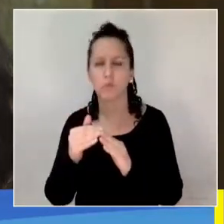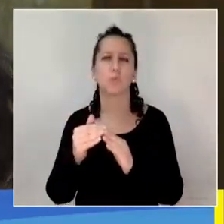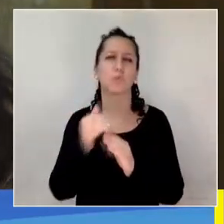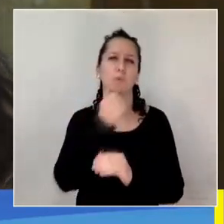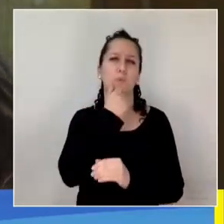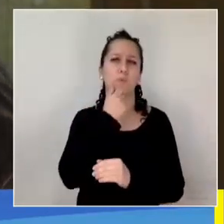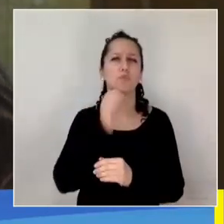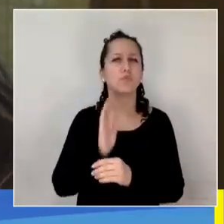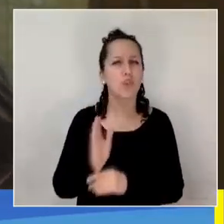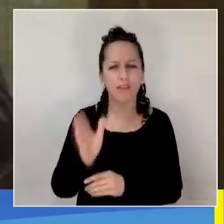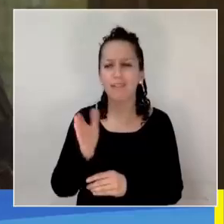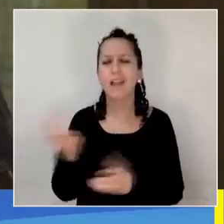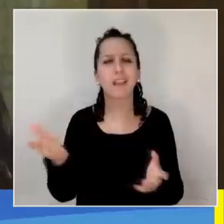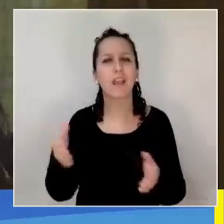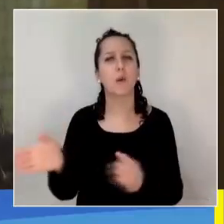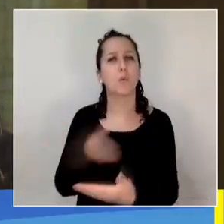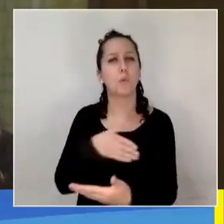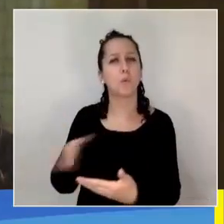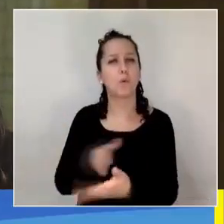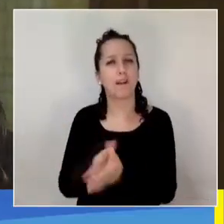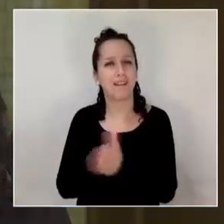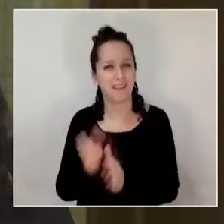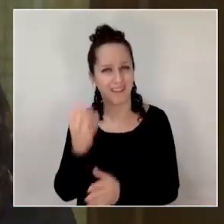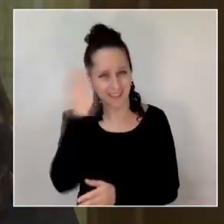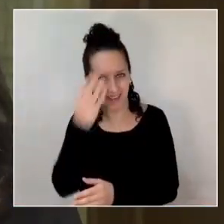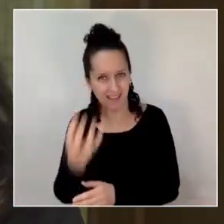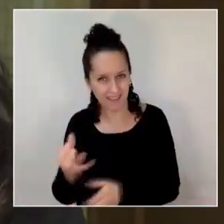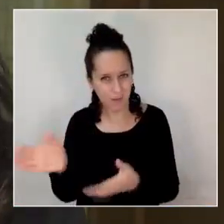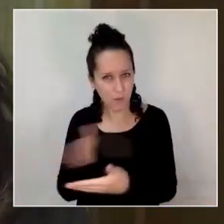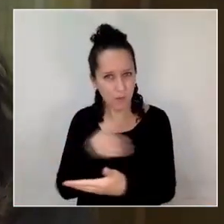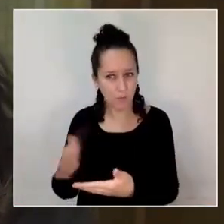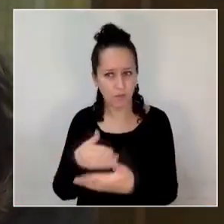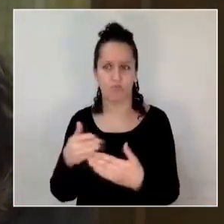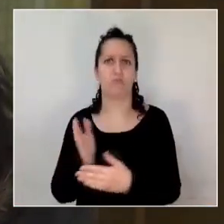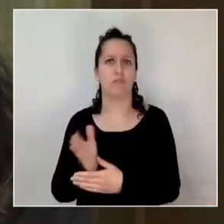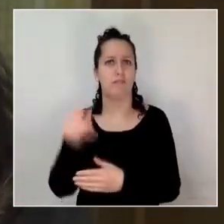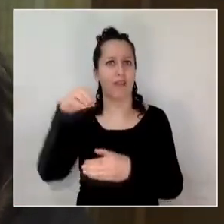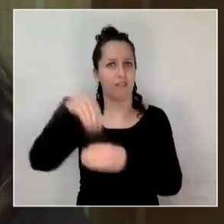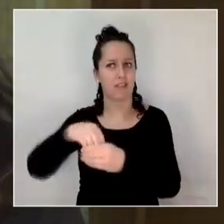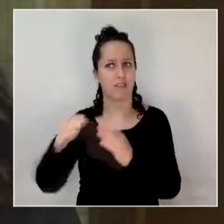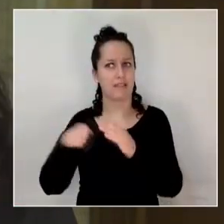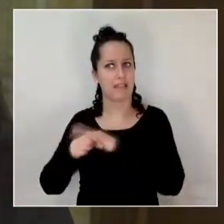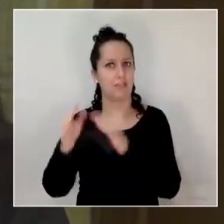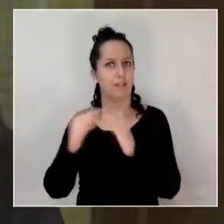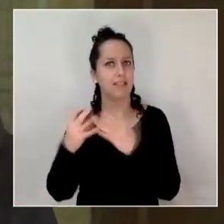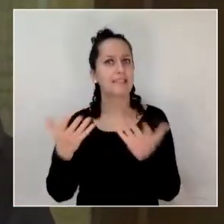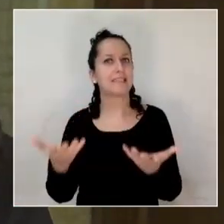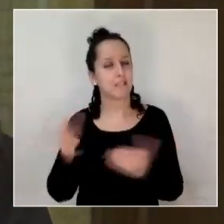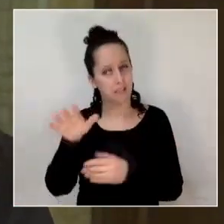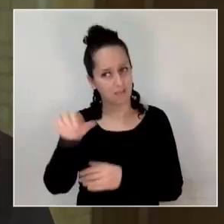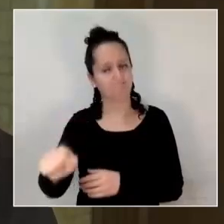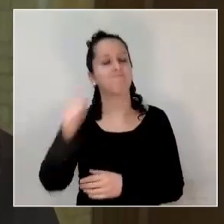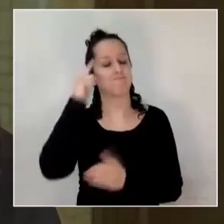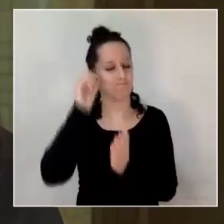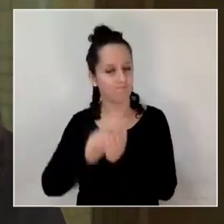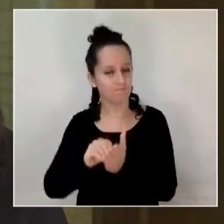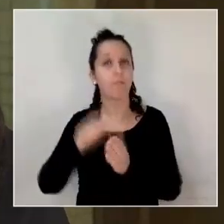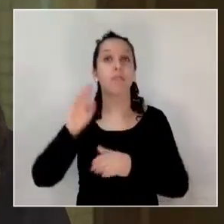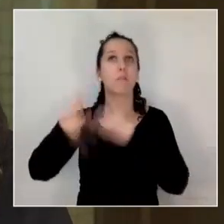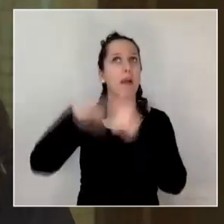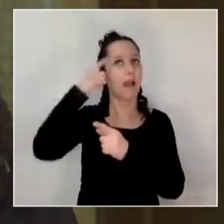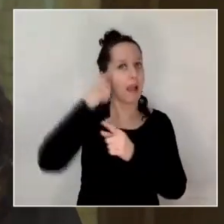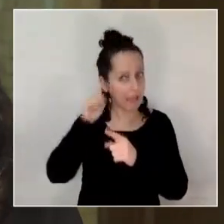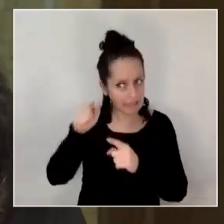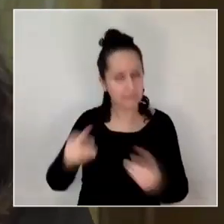calefaccionan con braceros. Entonces son esos los casos que nosotros vamos tomando en las visitas